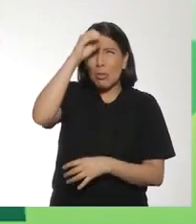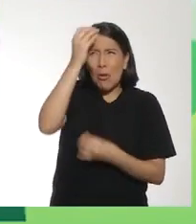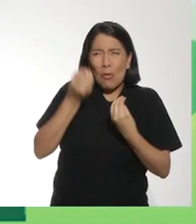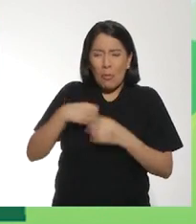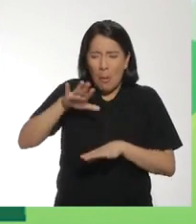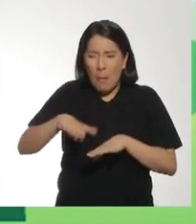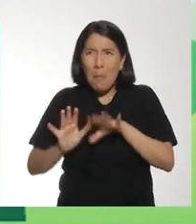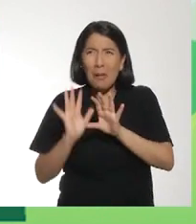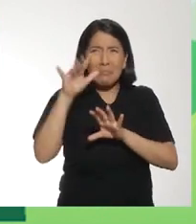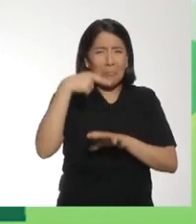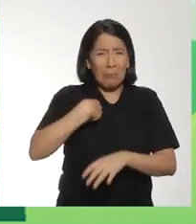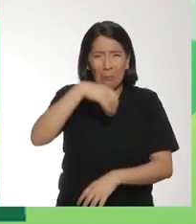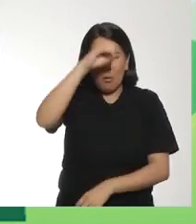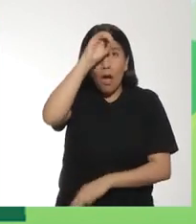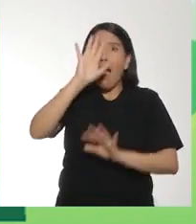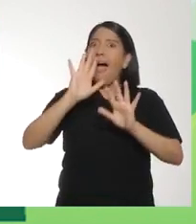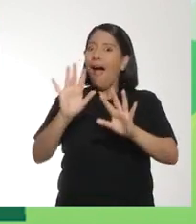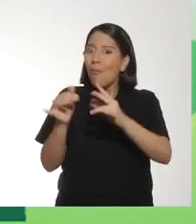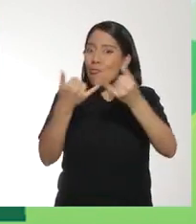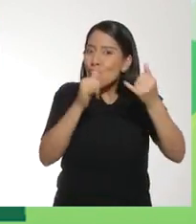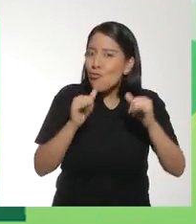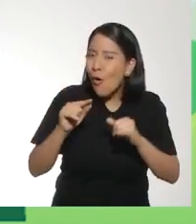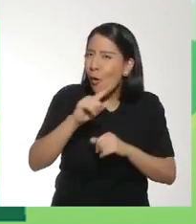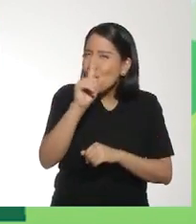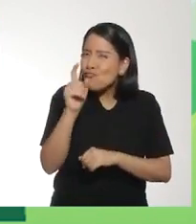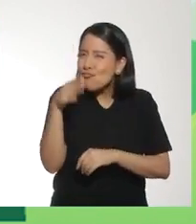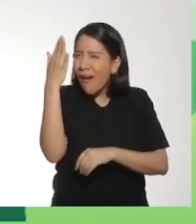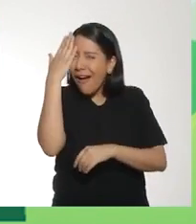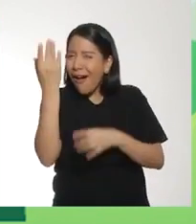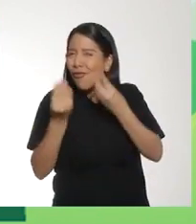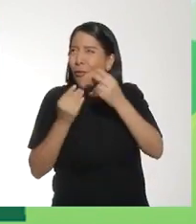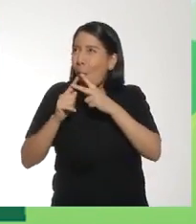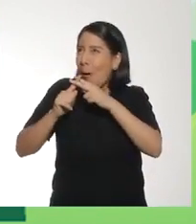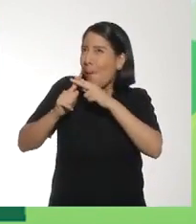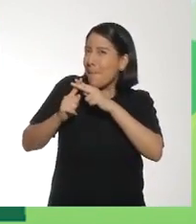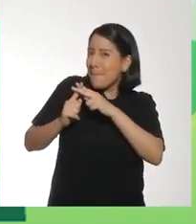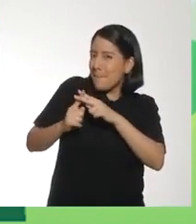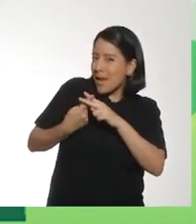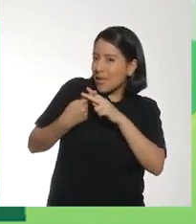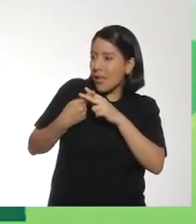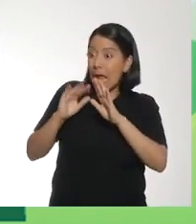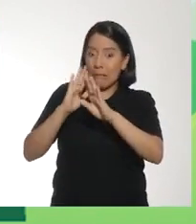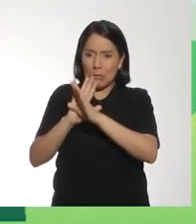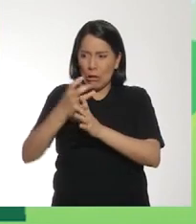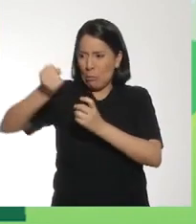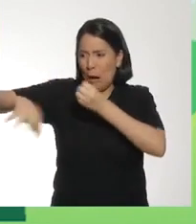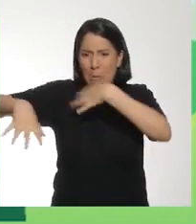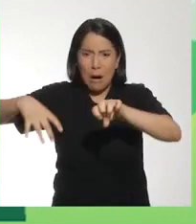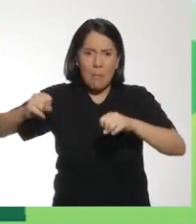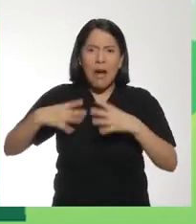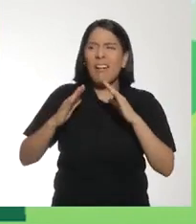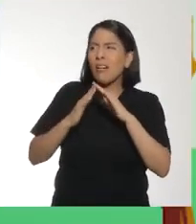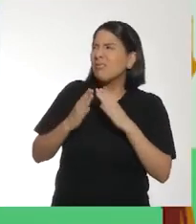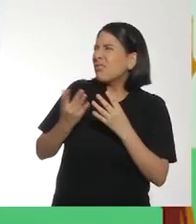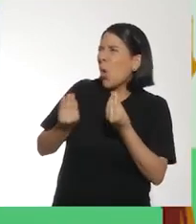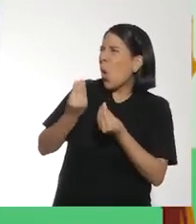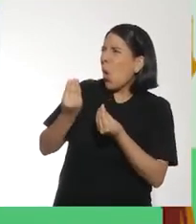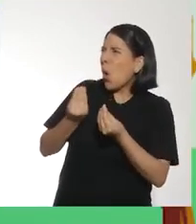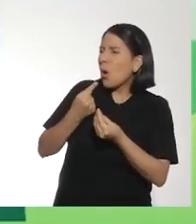es que no sé jugar al básquet, pero ya sé, se me ocurre un juego. ¿Sabes cómo podemos empezar y sin romper nada en casa?